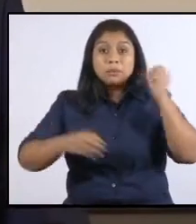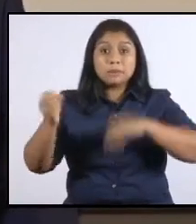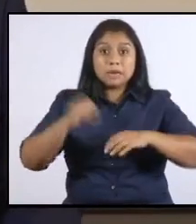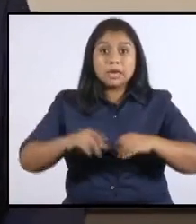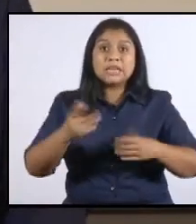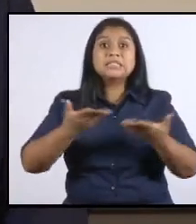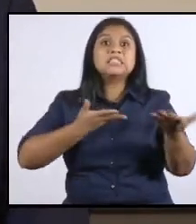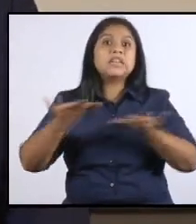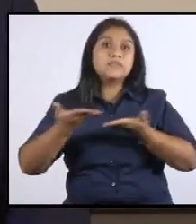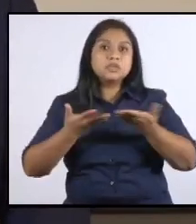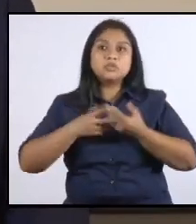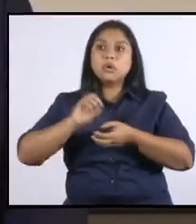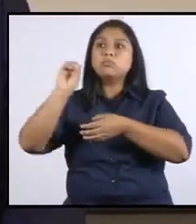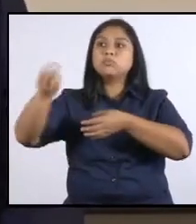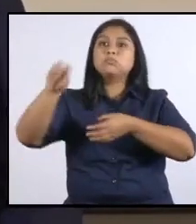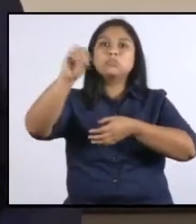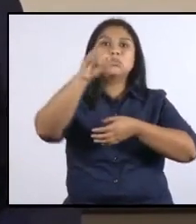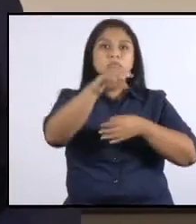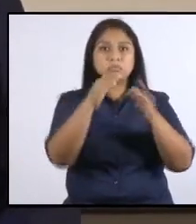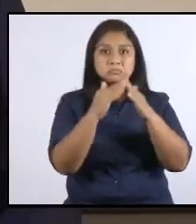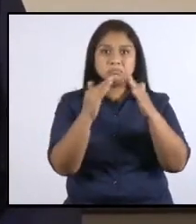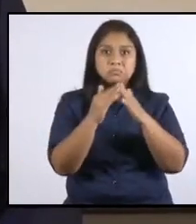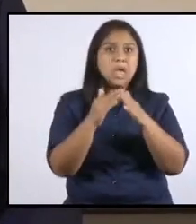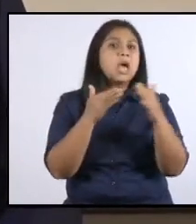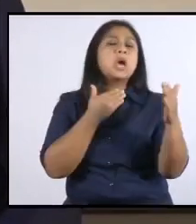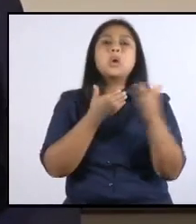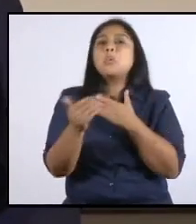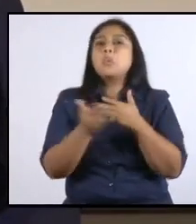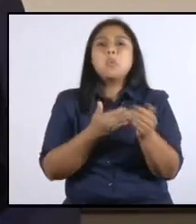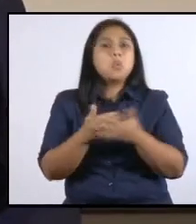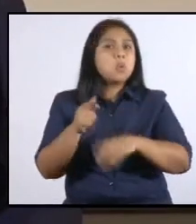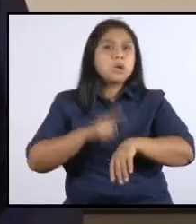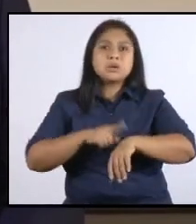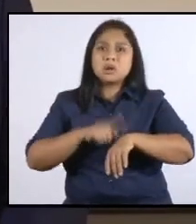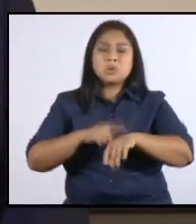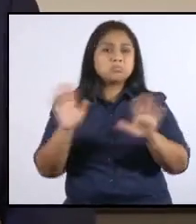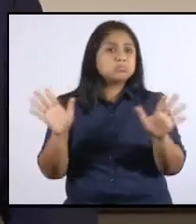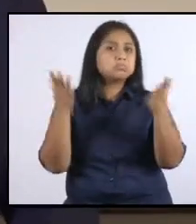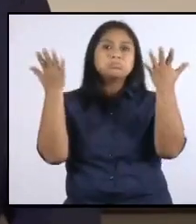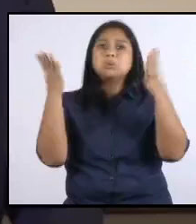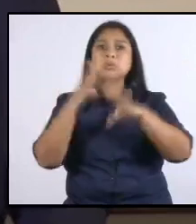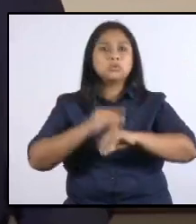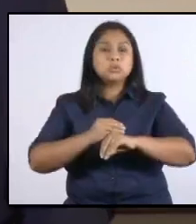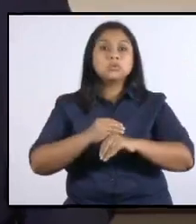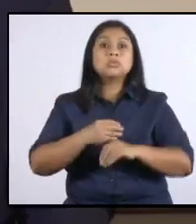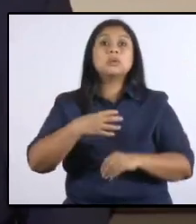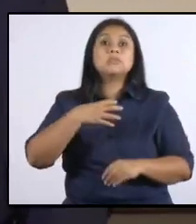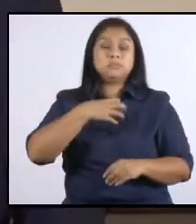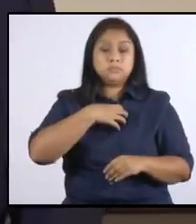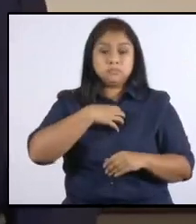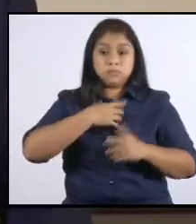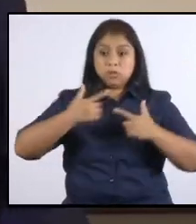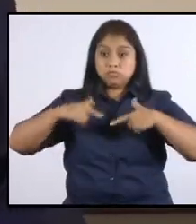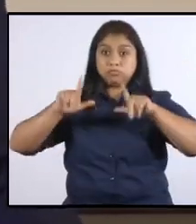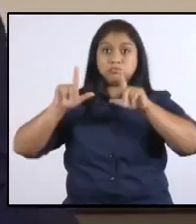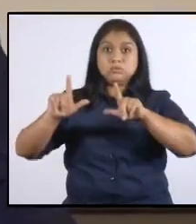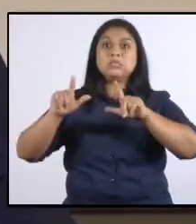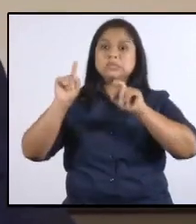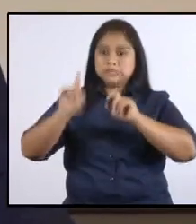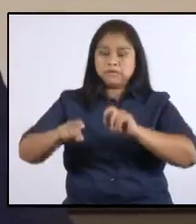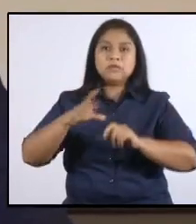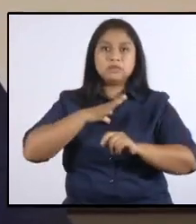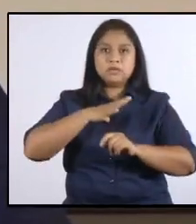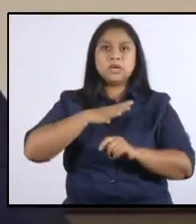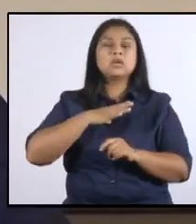servicio a domicilio lo podrán hacer a cualquier hora del día o de la noche en vehículos plenamente identificados para el efecto.